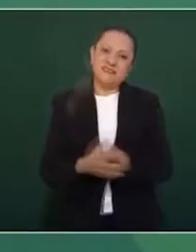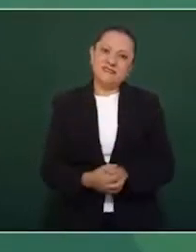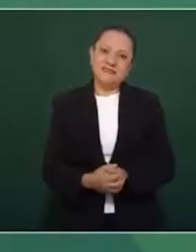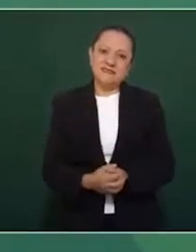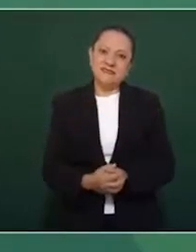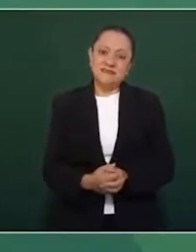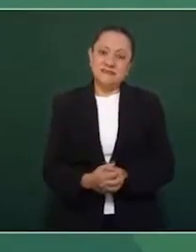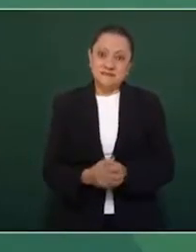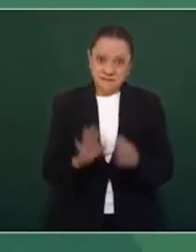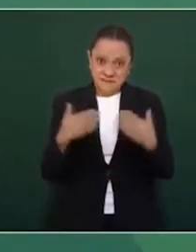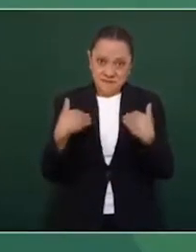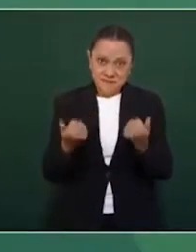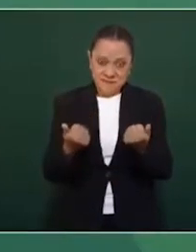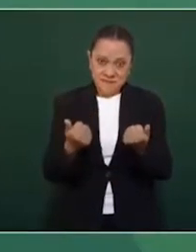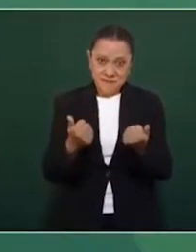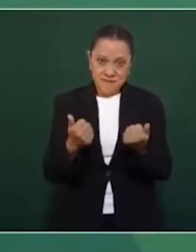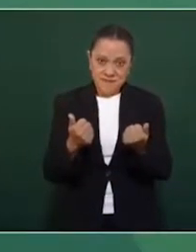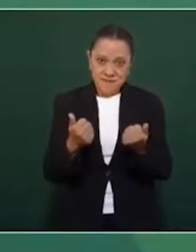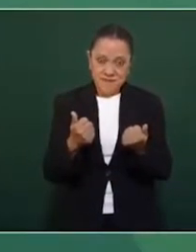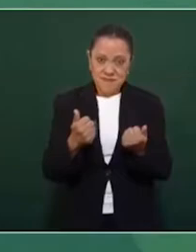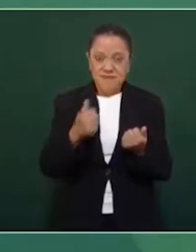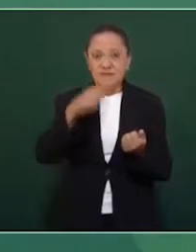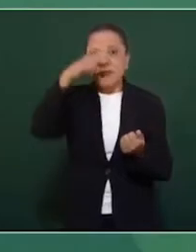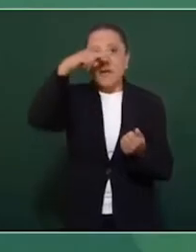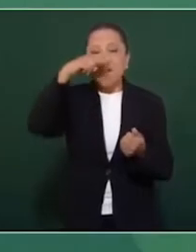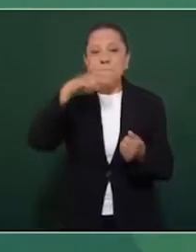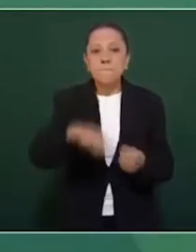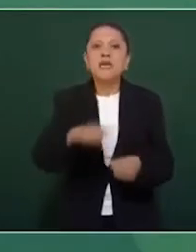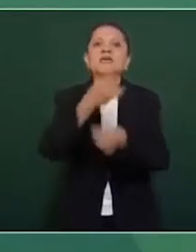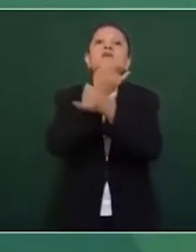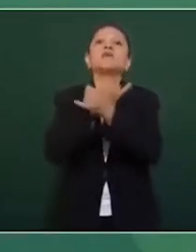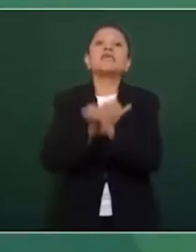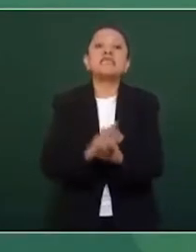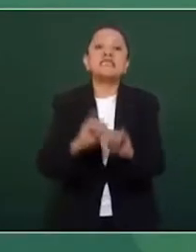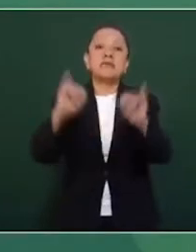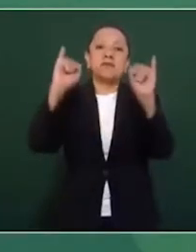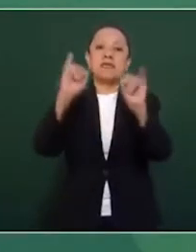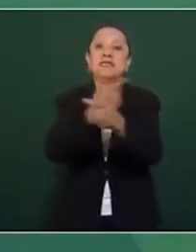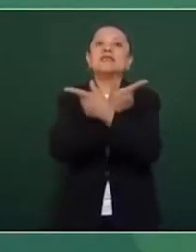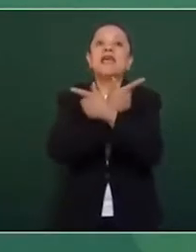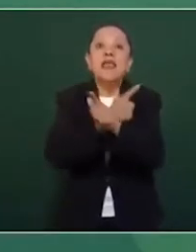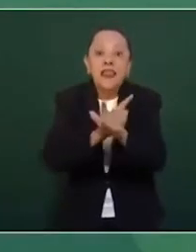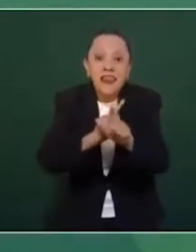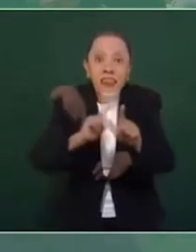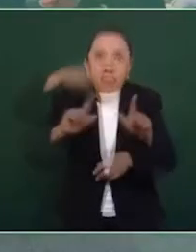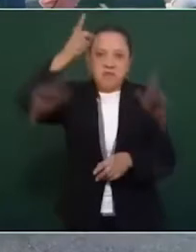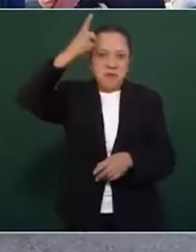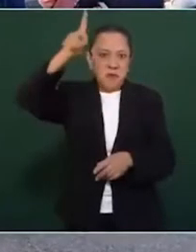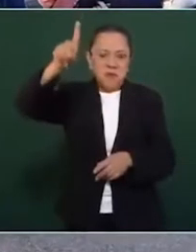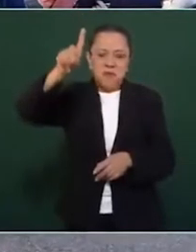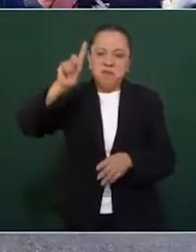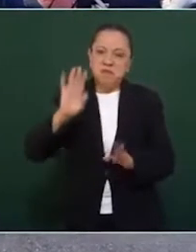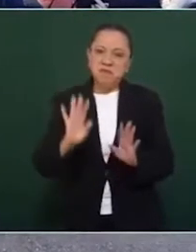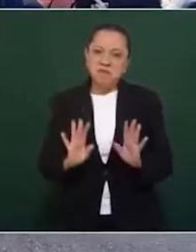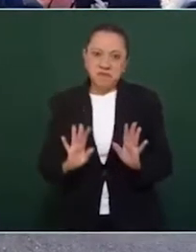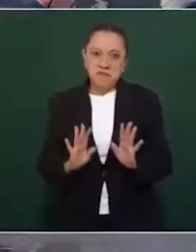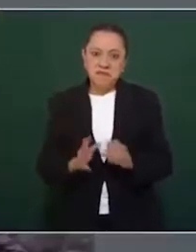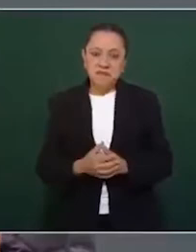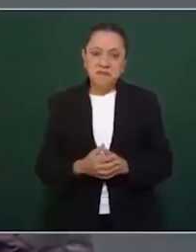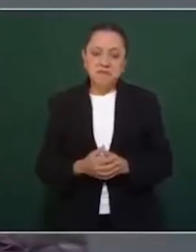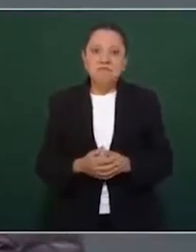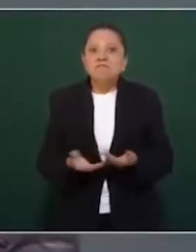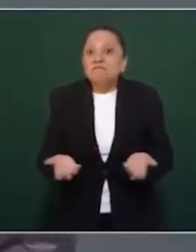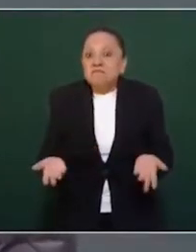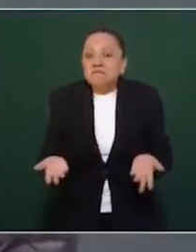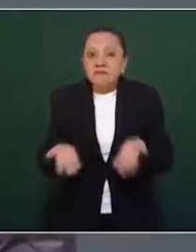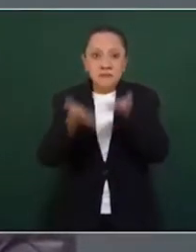que México es un país independiente, libre y soberano. No sé,